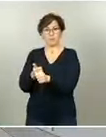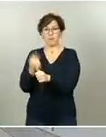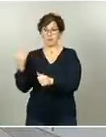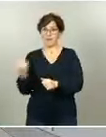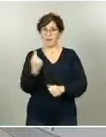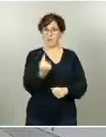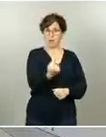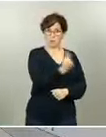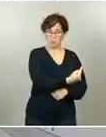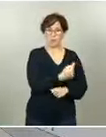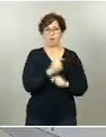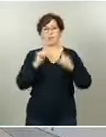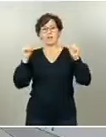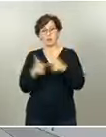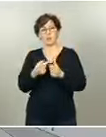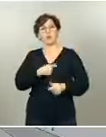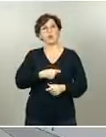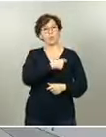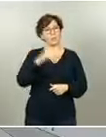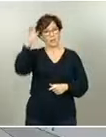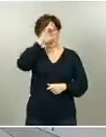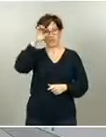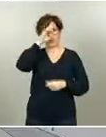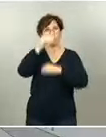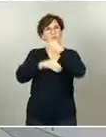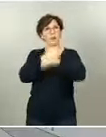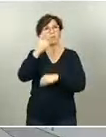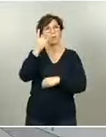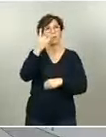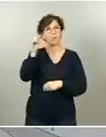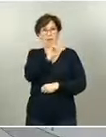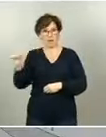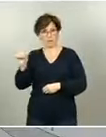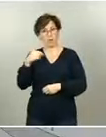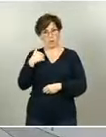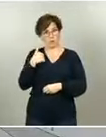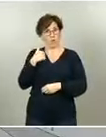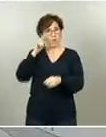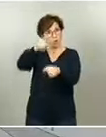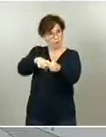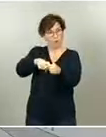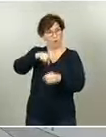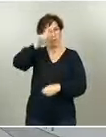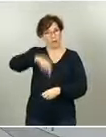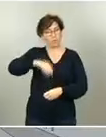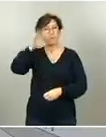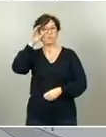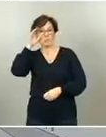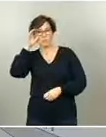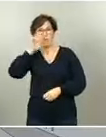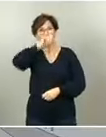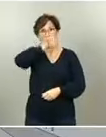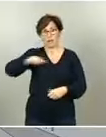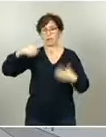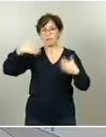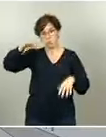reuniones del comité científico que se reúne una vez a la semana y en el que yo tengo el honor de también poder participar y escuchar a gente que sabe mucho de estos temas